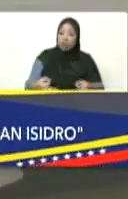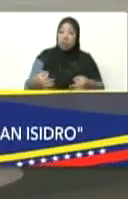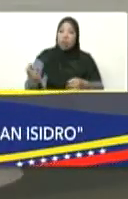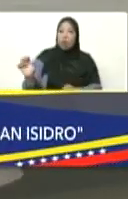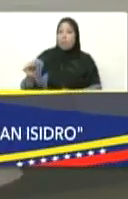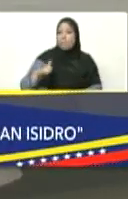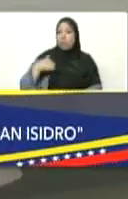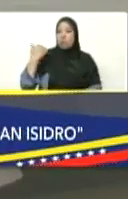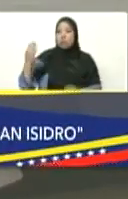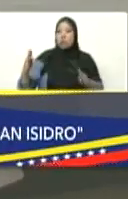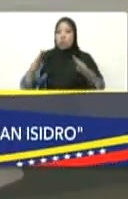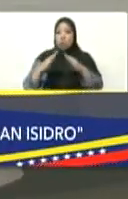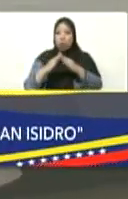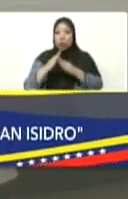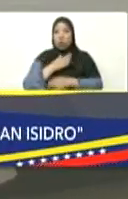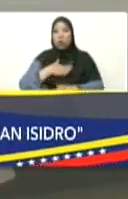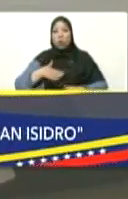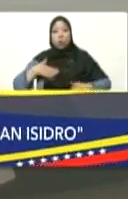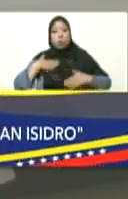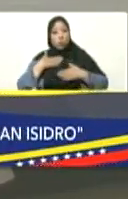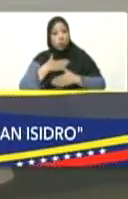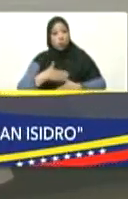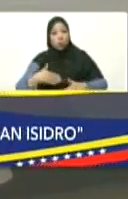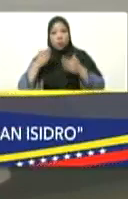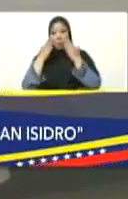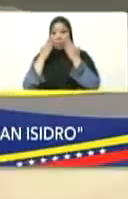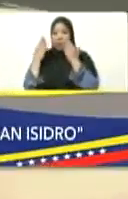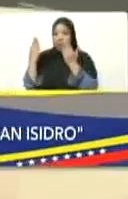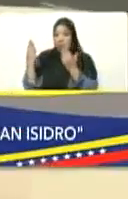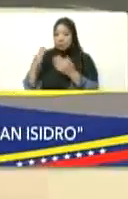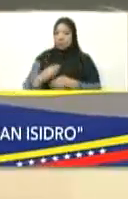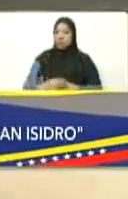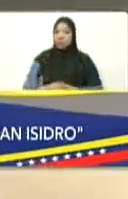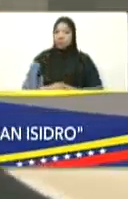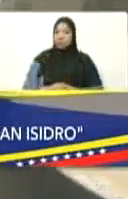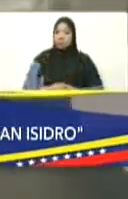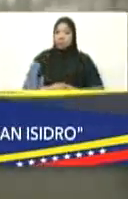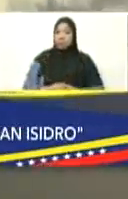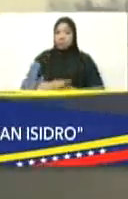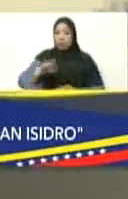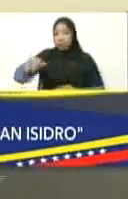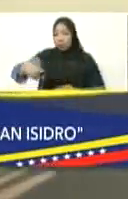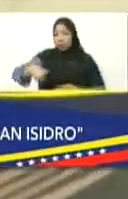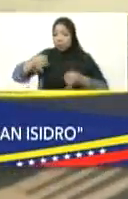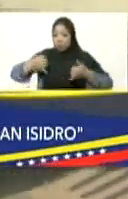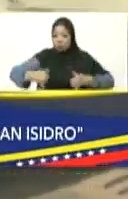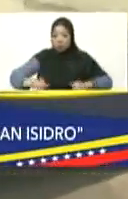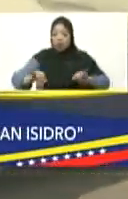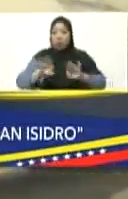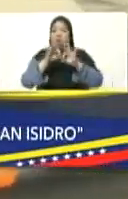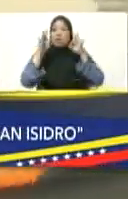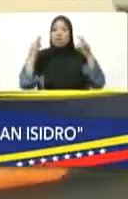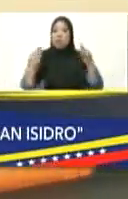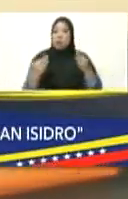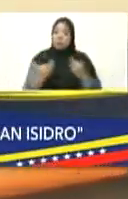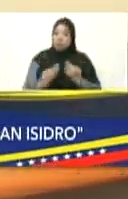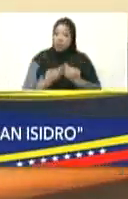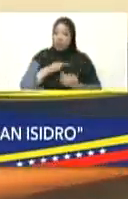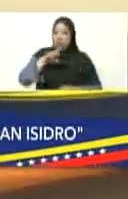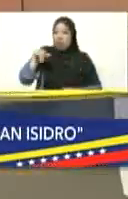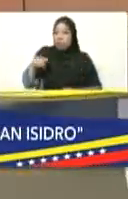beneficiados con un techo digno, señor presidente, para nuestros hijos, para nuestras familias, señor presidente.